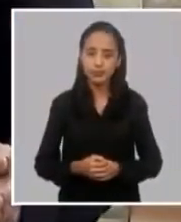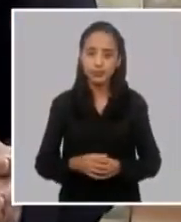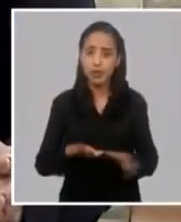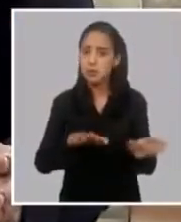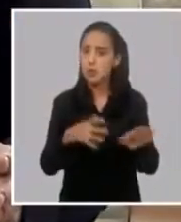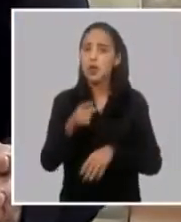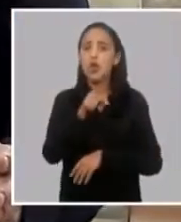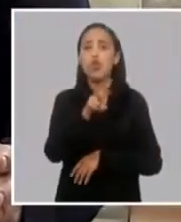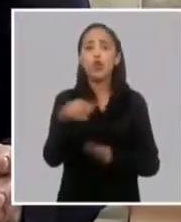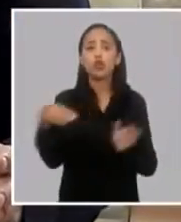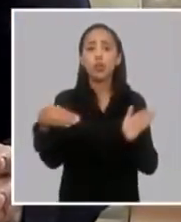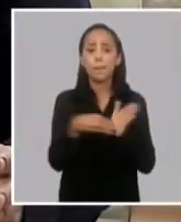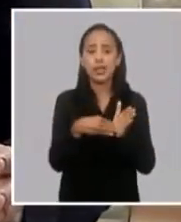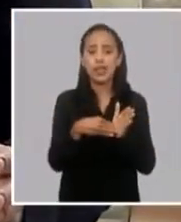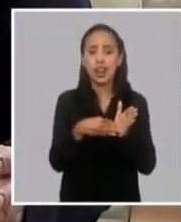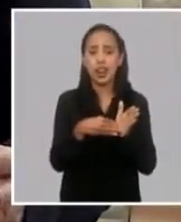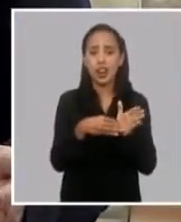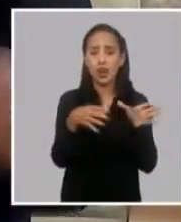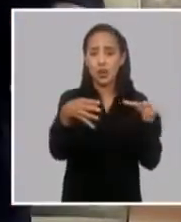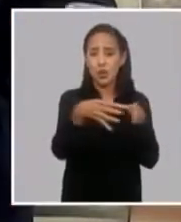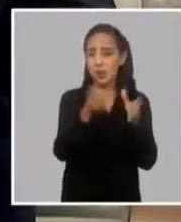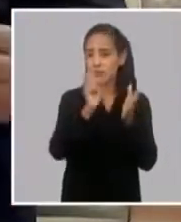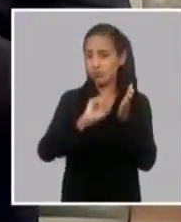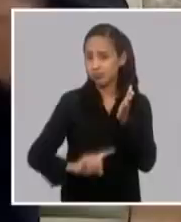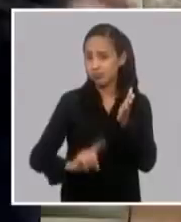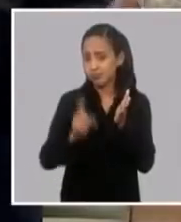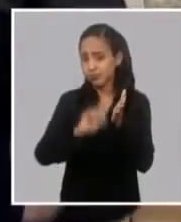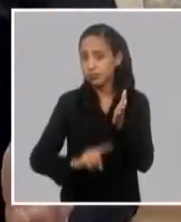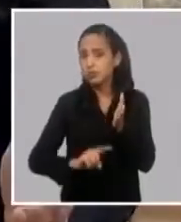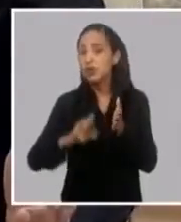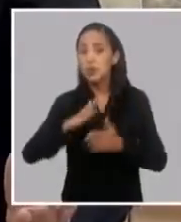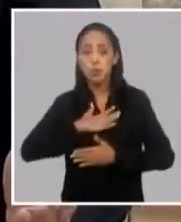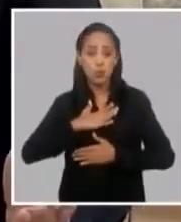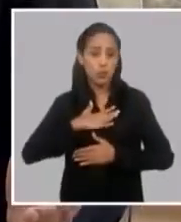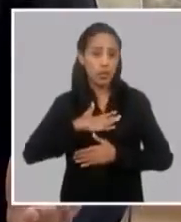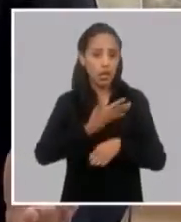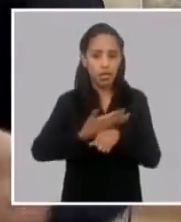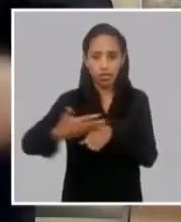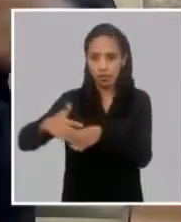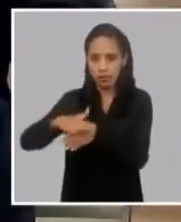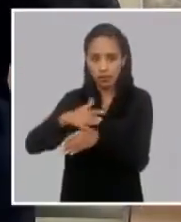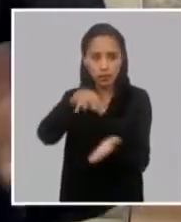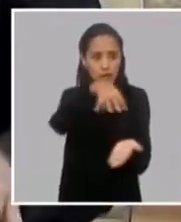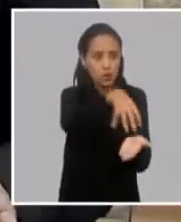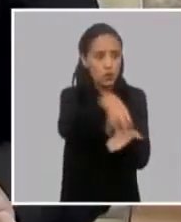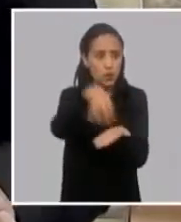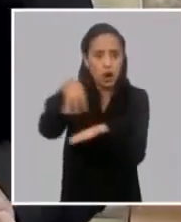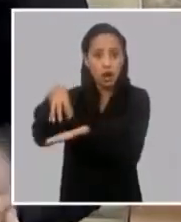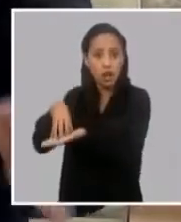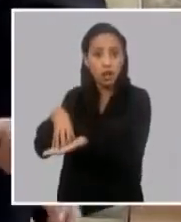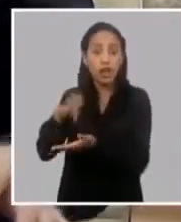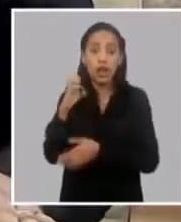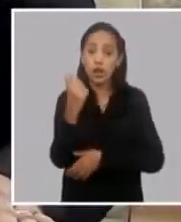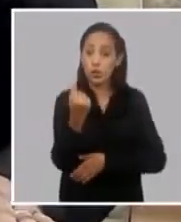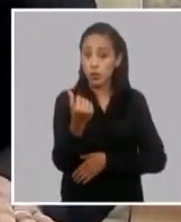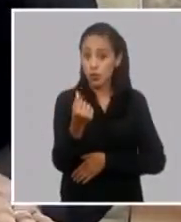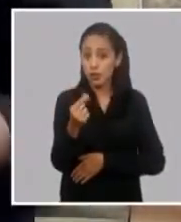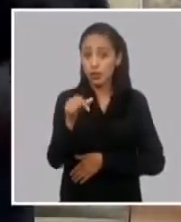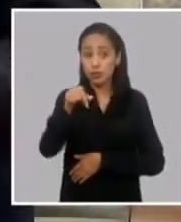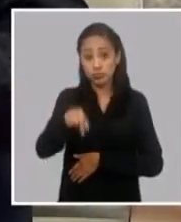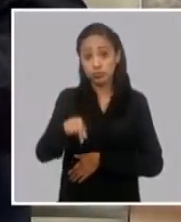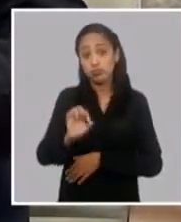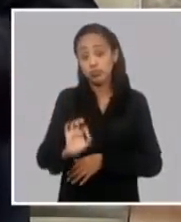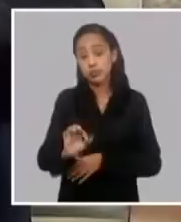.000 grupos electrógenos que son propiedad de los diferentes establecimientos económicos, etc., que están en las entidades,